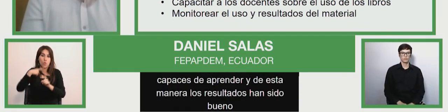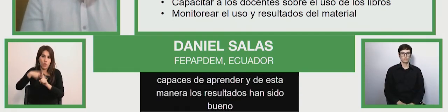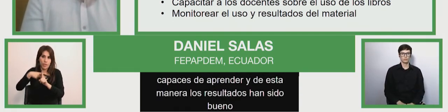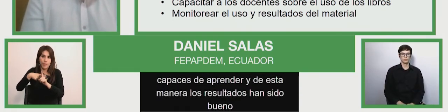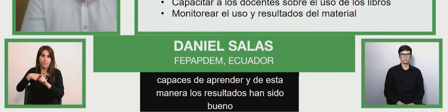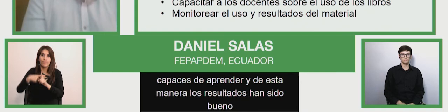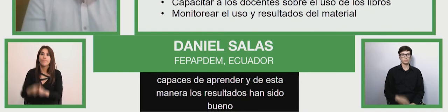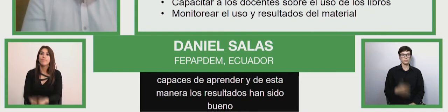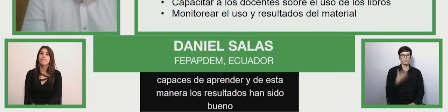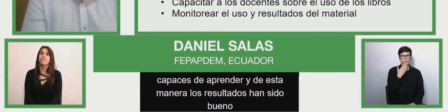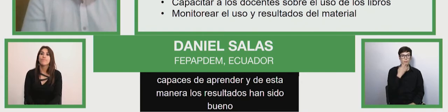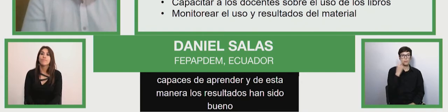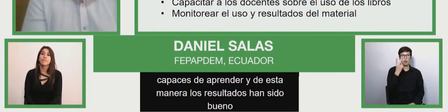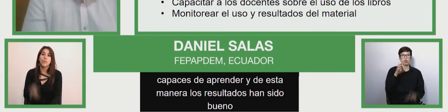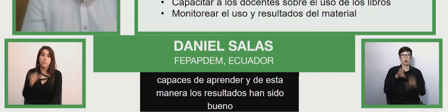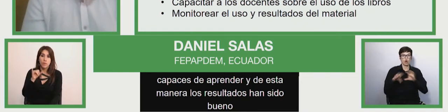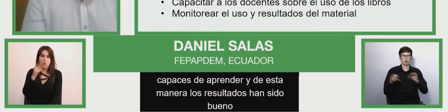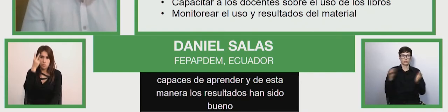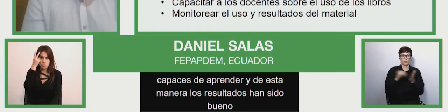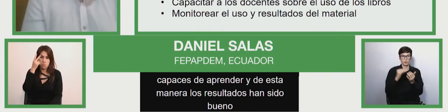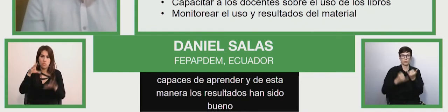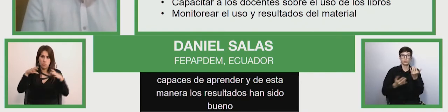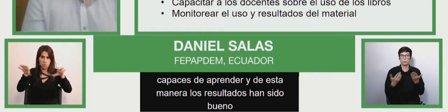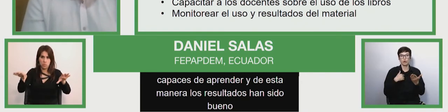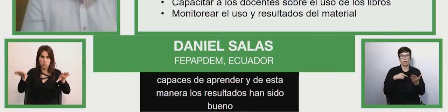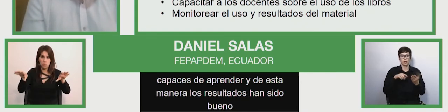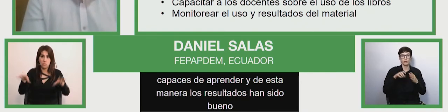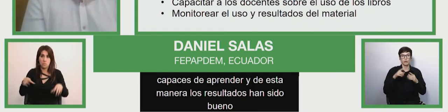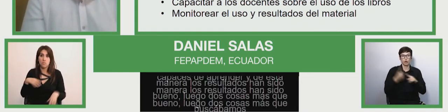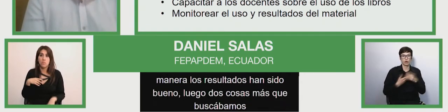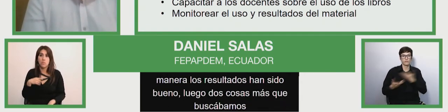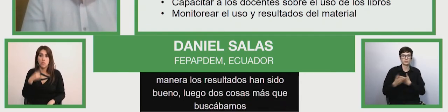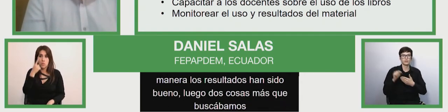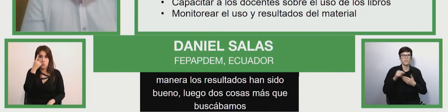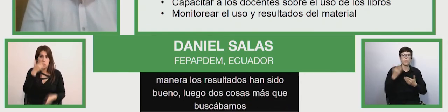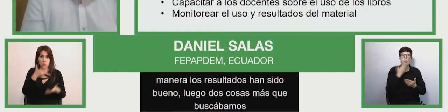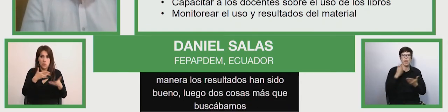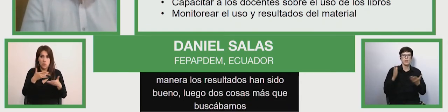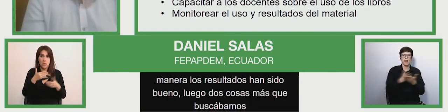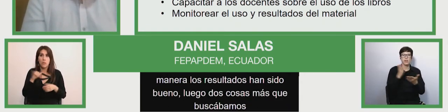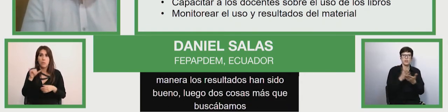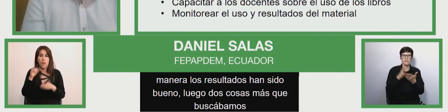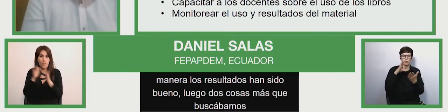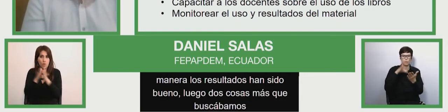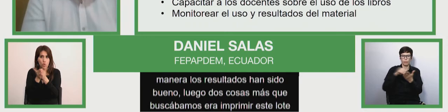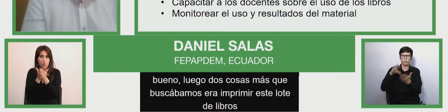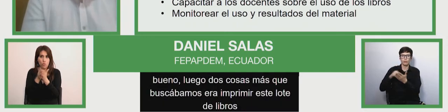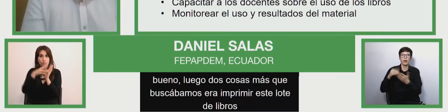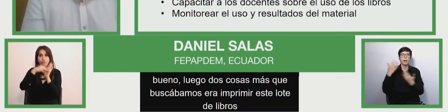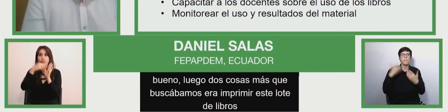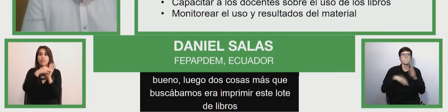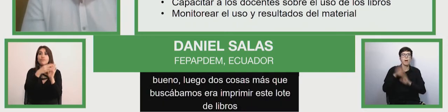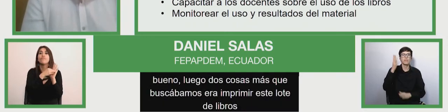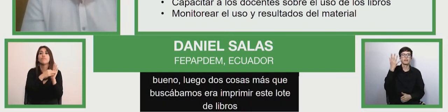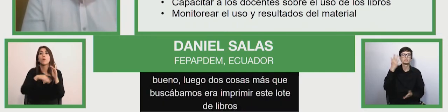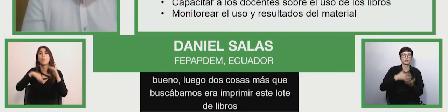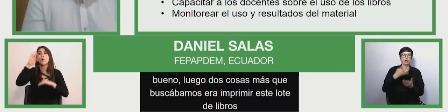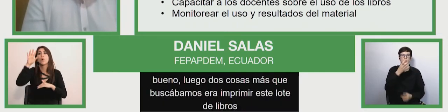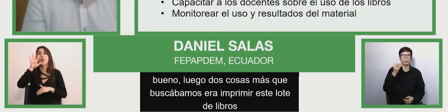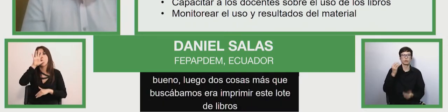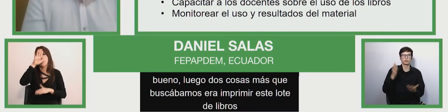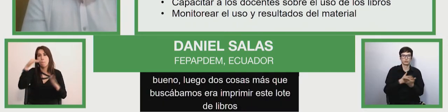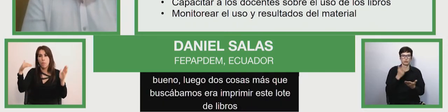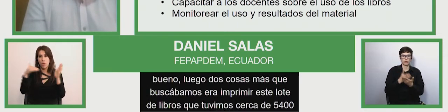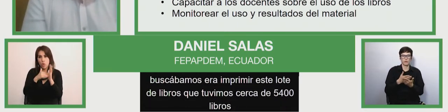cosas más que buscábamos era imprimir este lote de libros. Se imprimieron cerca de 5,400 libros para distribuir a todas las